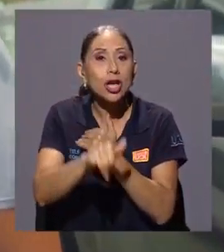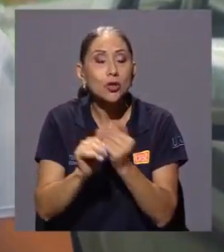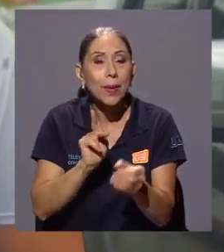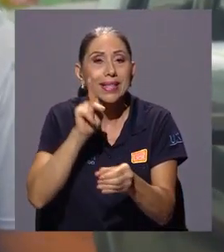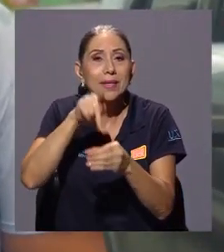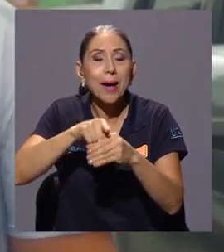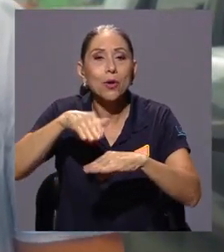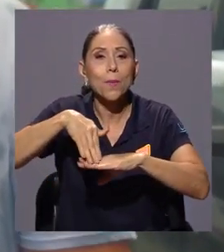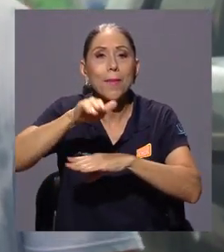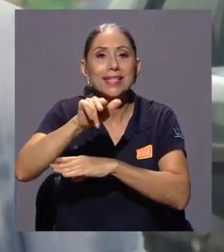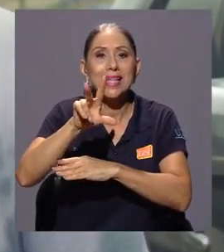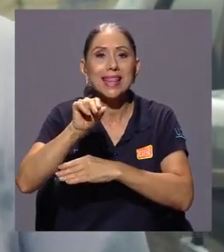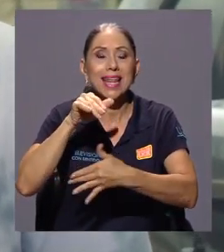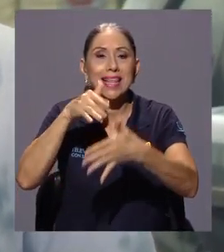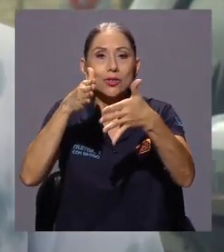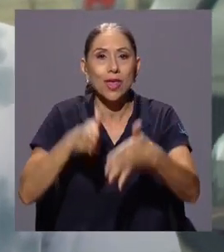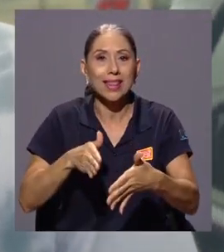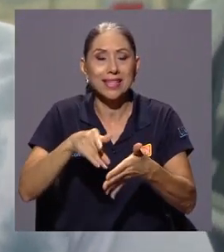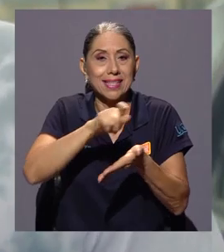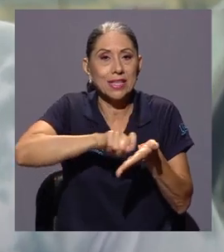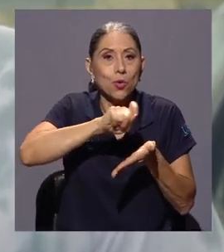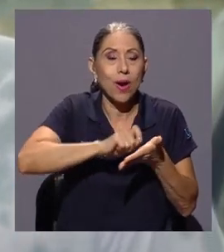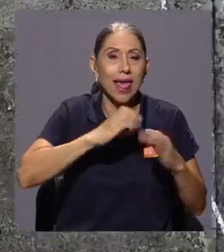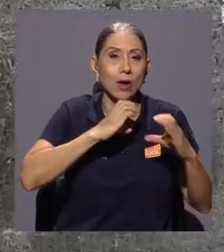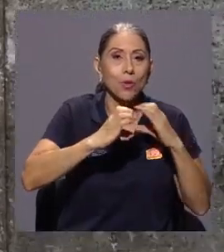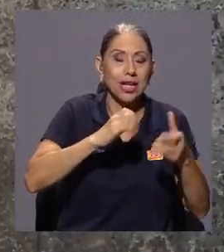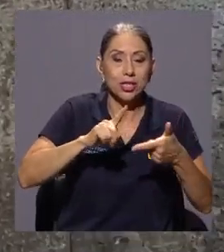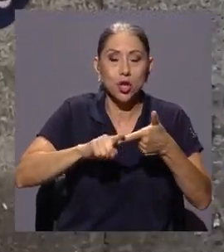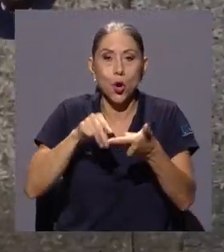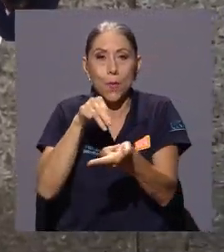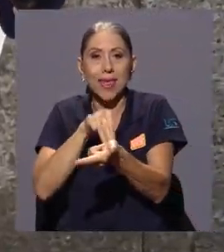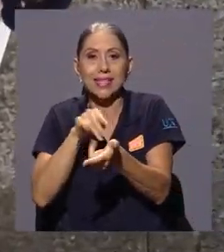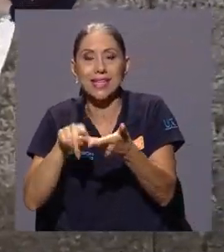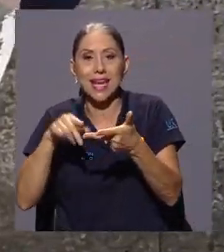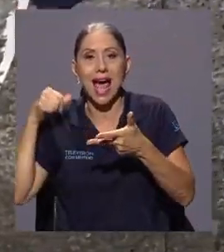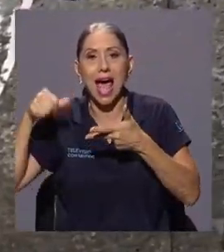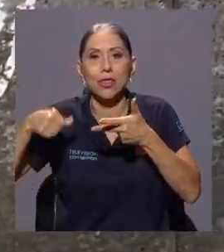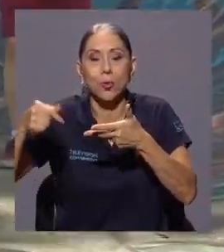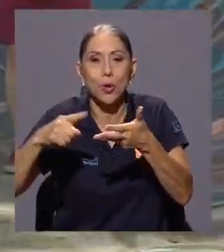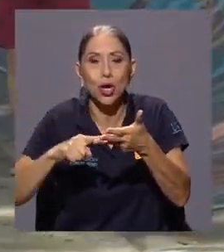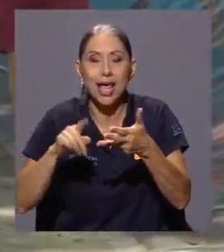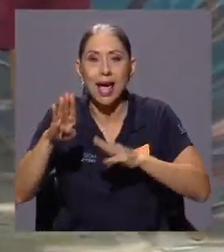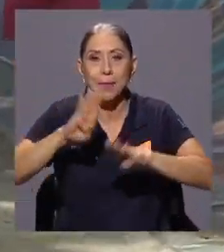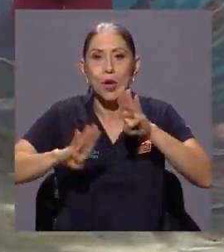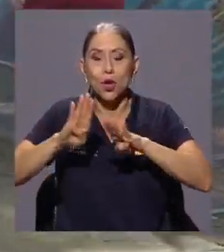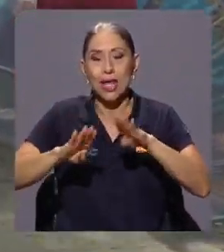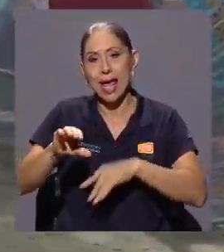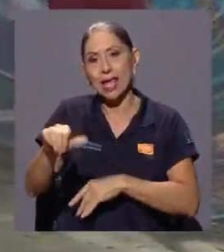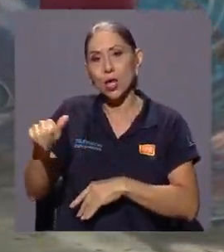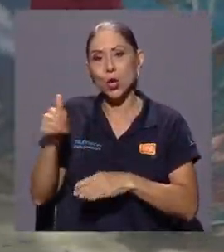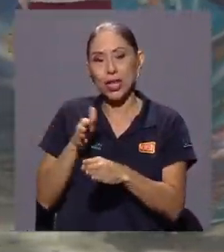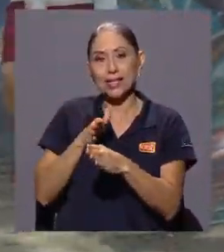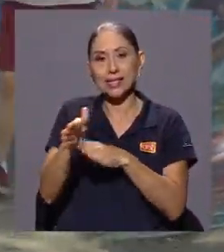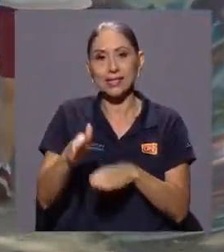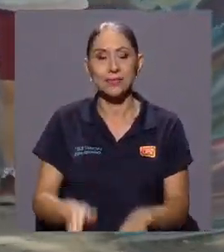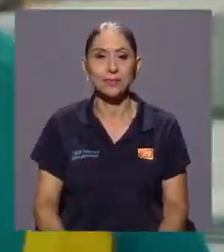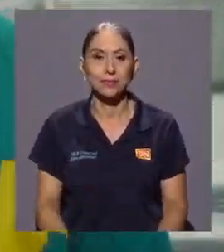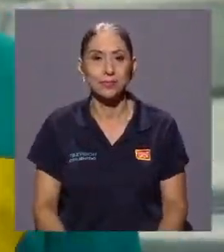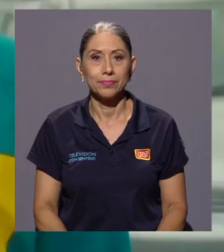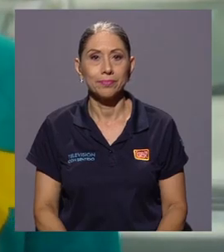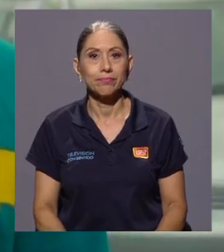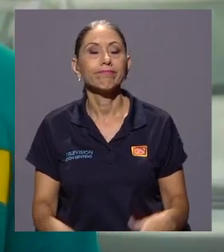más de 30 estudiantes de la Escuela de Comunicación, de la Escuela de Medicina, de Antropología, de Biología, entre otros.